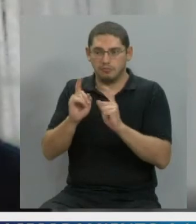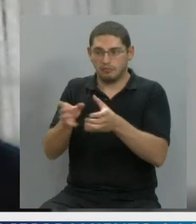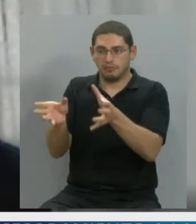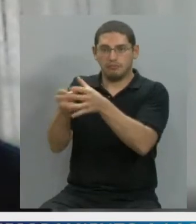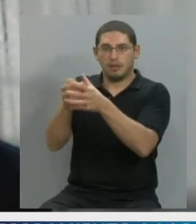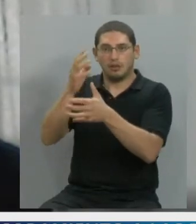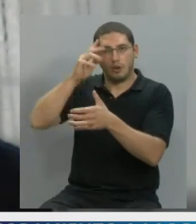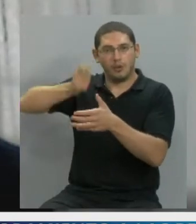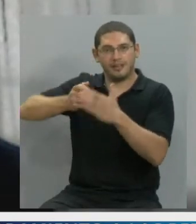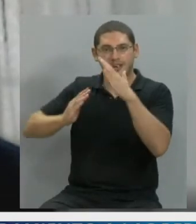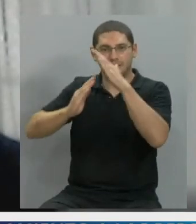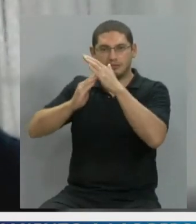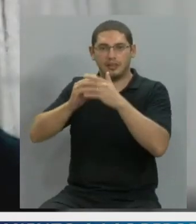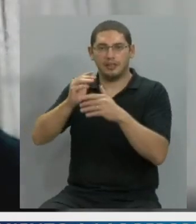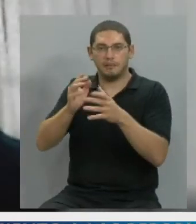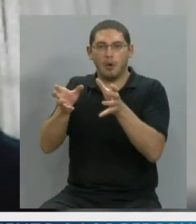de la Corte Suprema. ¿Cómo así?